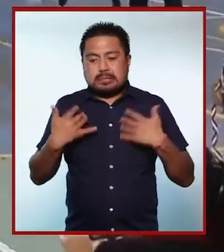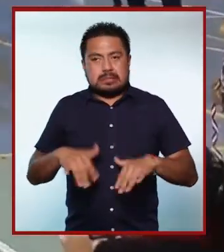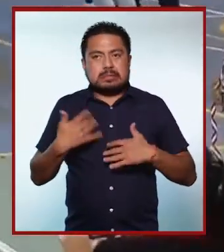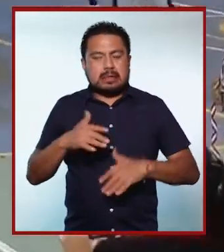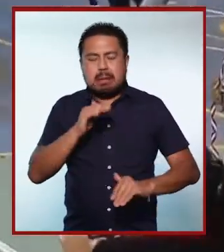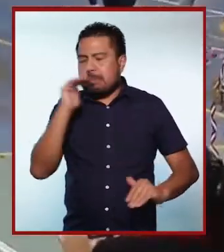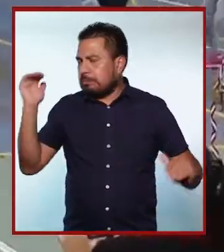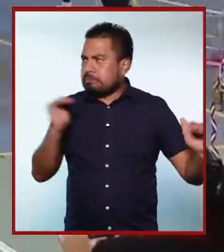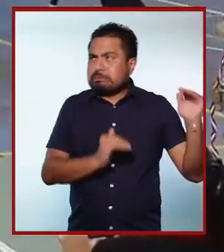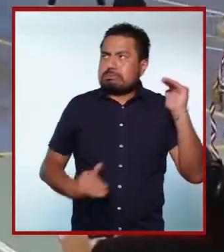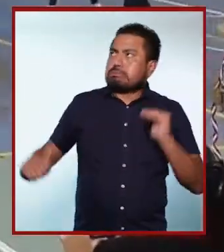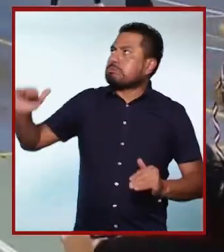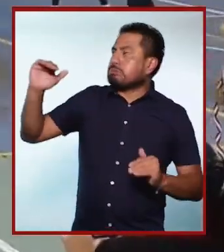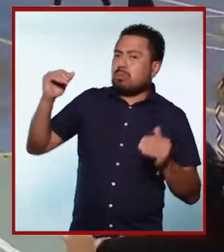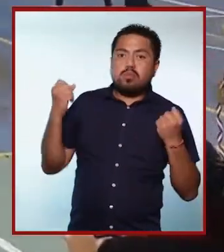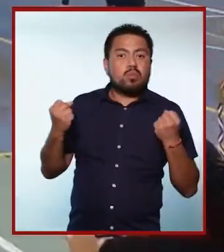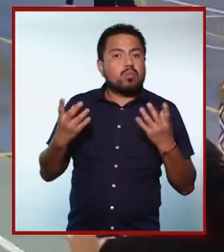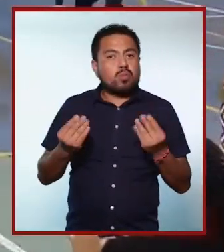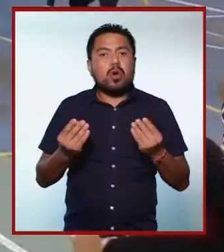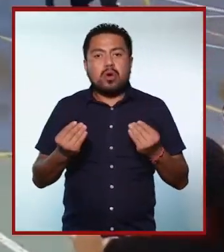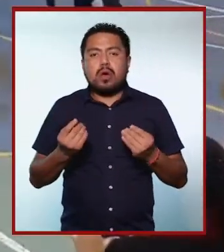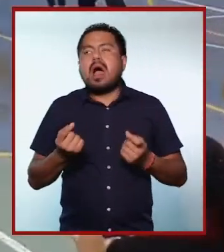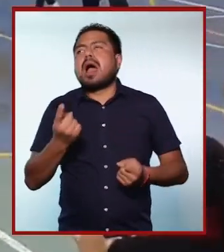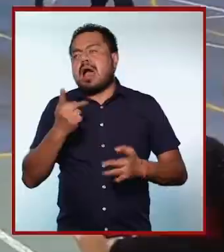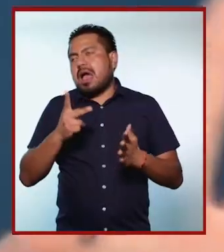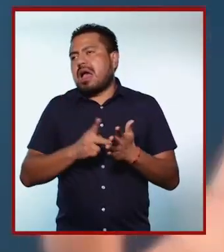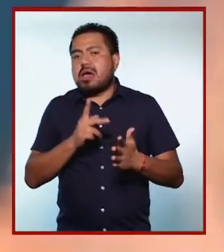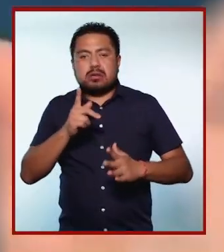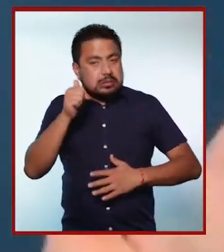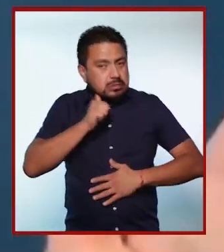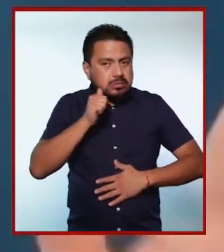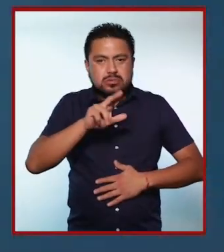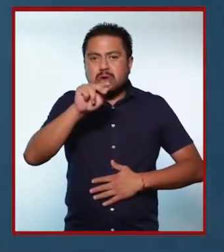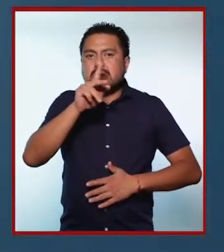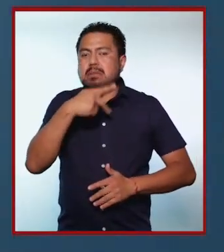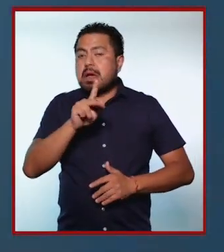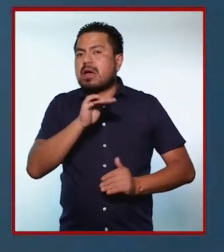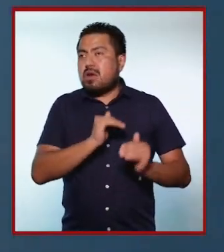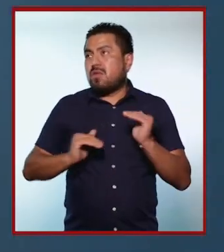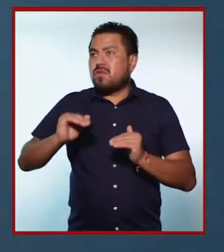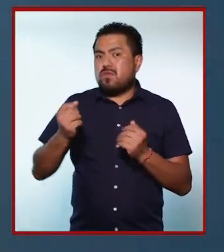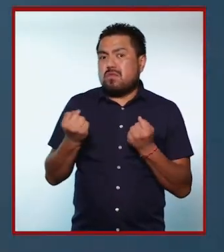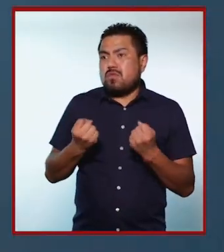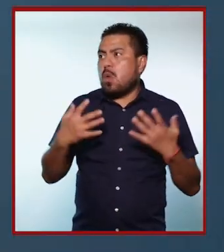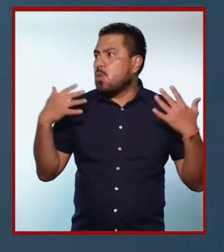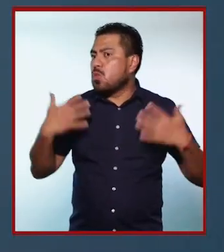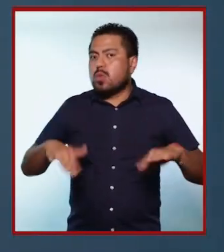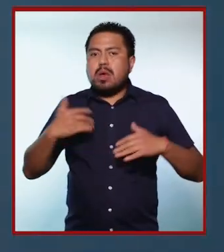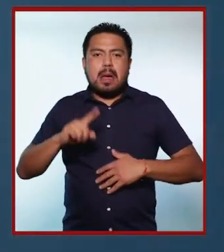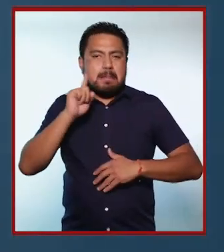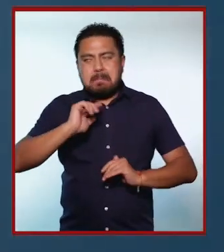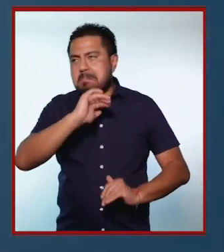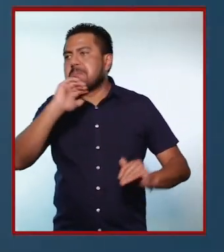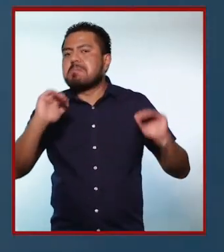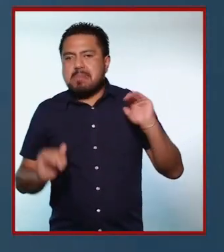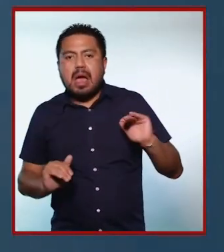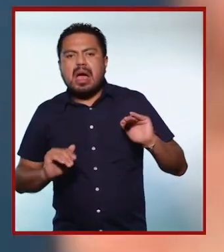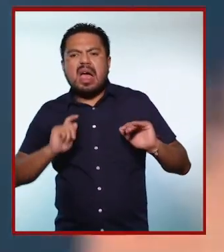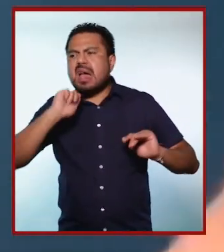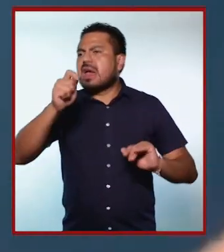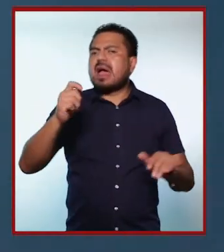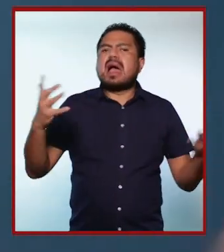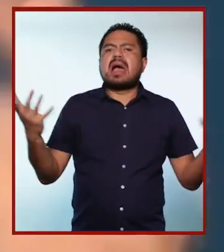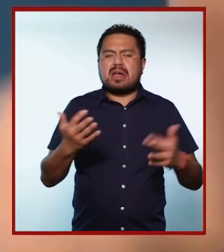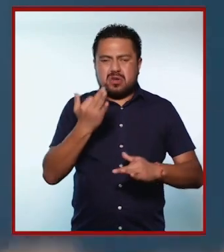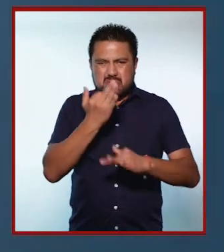sobrepasa por mucho, o bueno, en algunas ocasiones, no siempre, pero sí sobrepasa la fuerza física de las mujeres. Entonces,